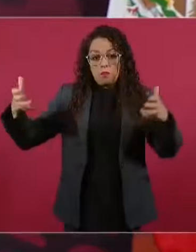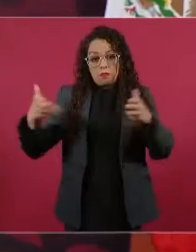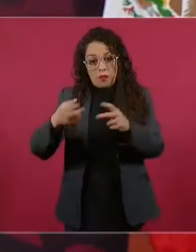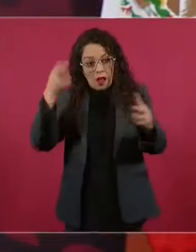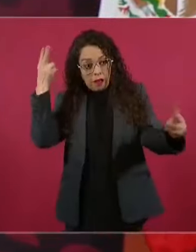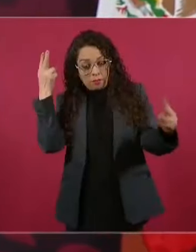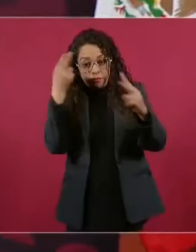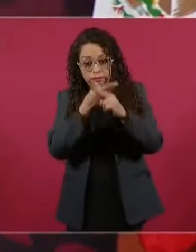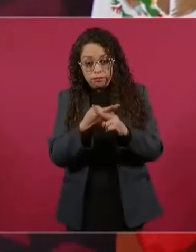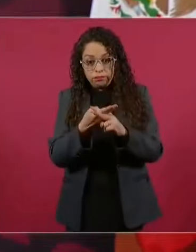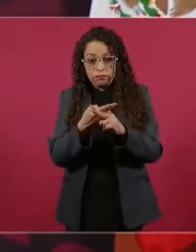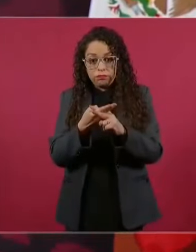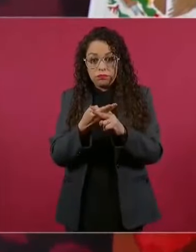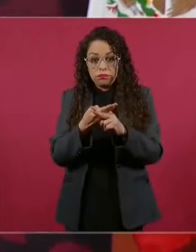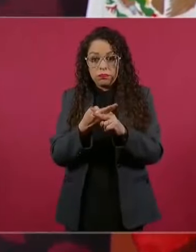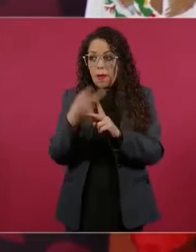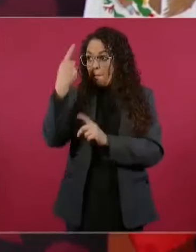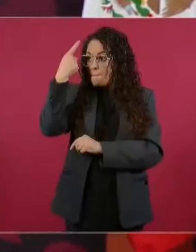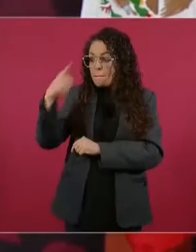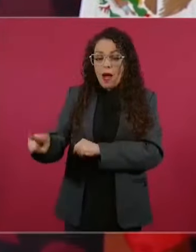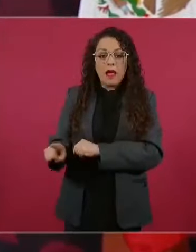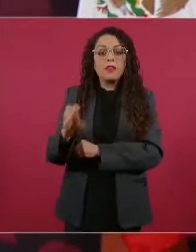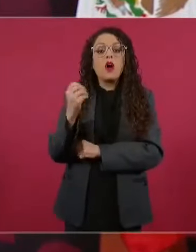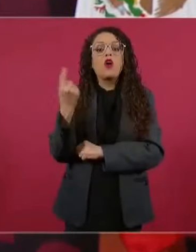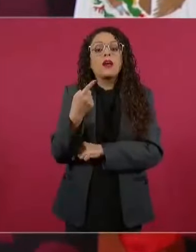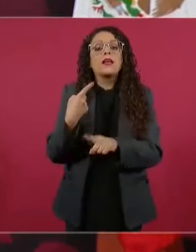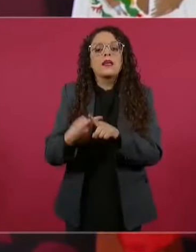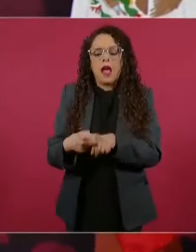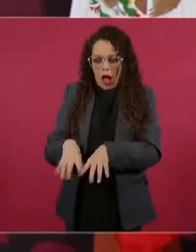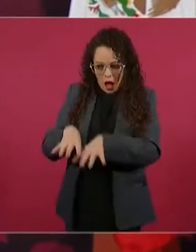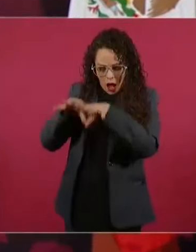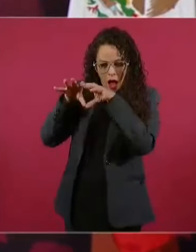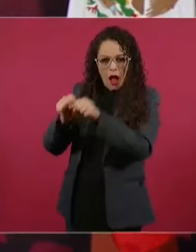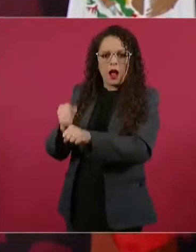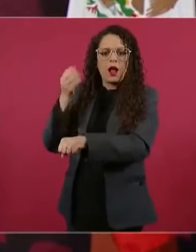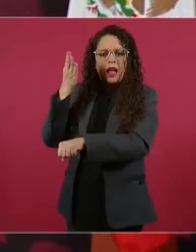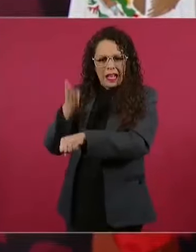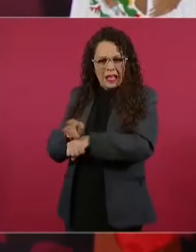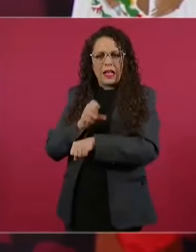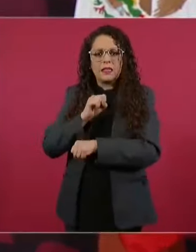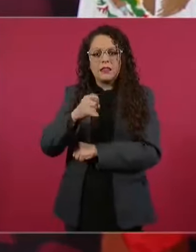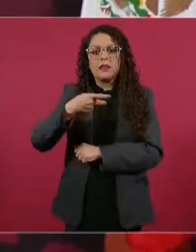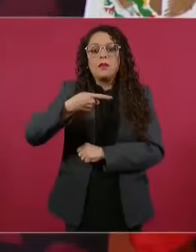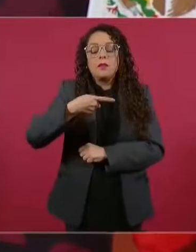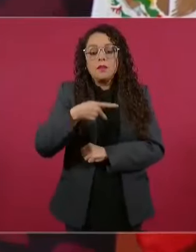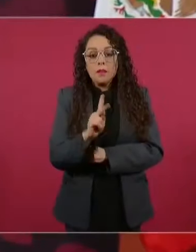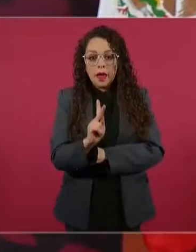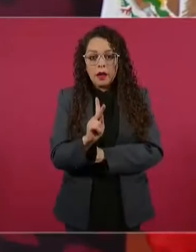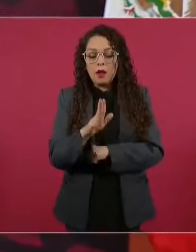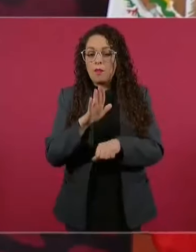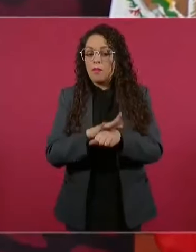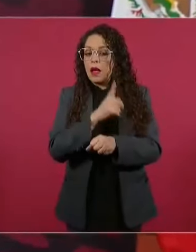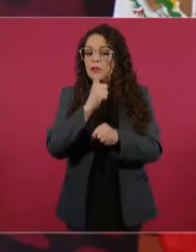intelectuales, sobre todo con el mensaje de la no repetición,